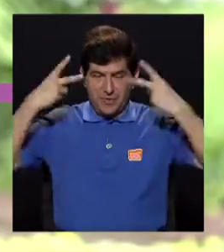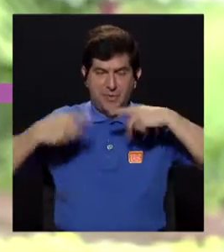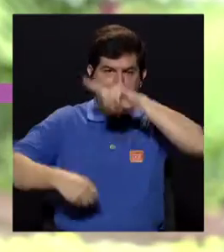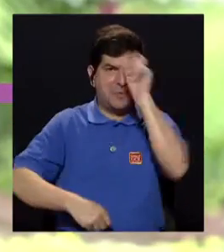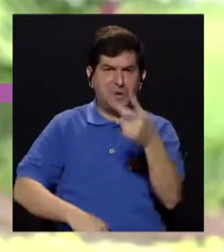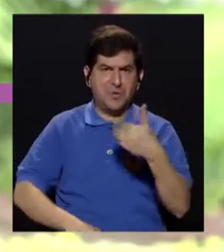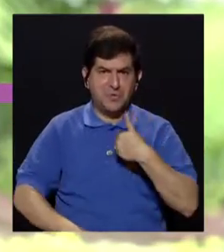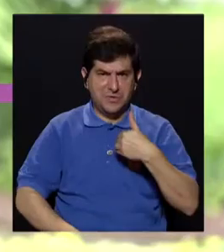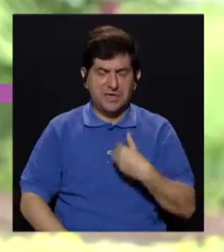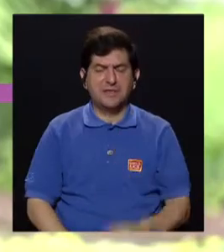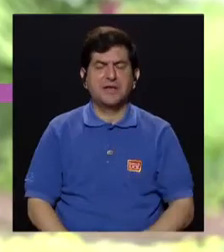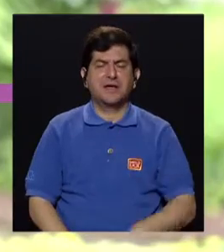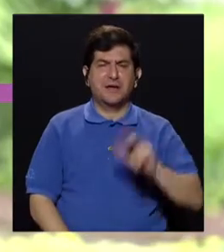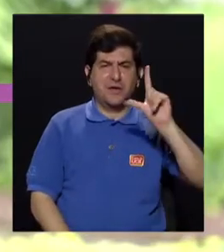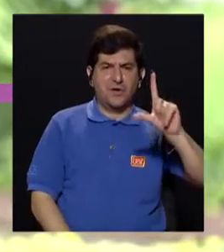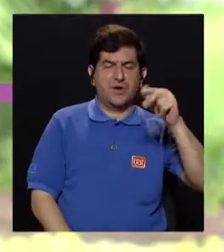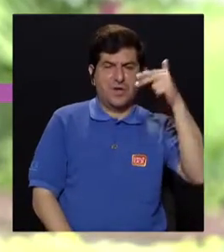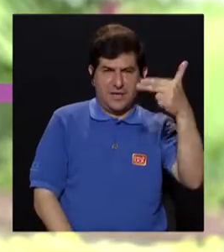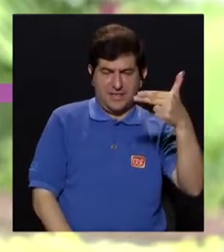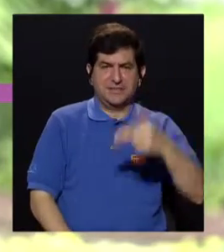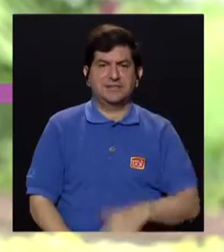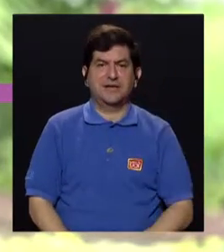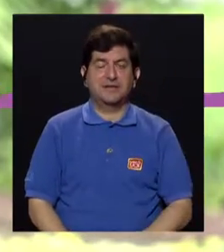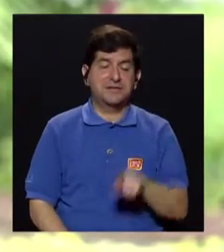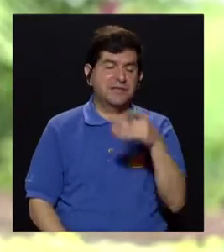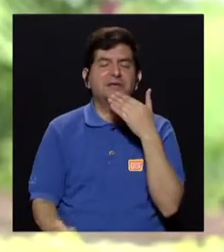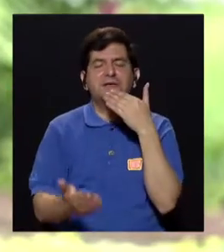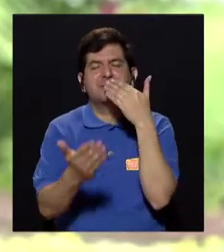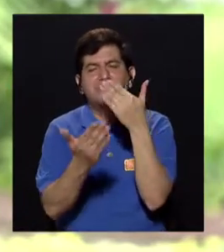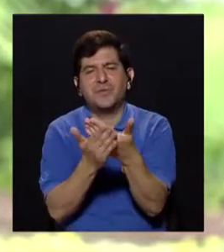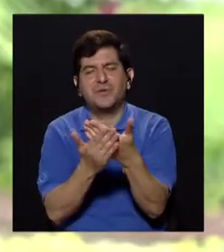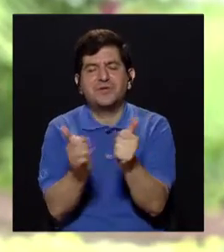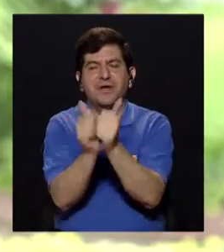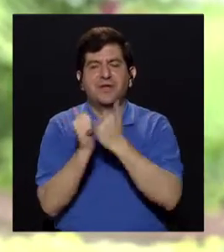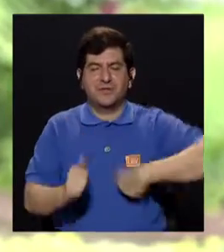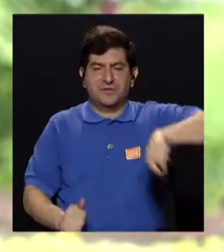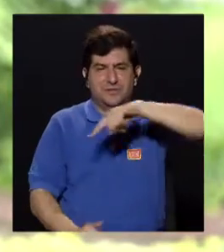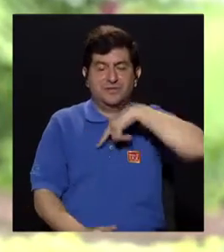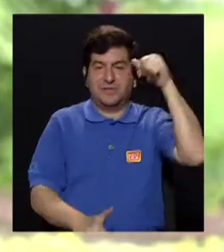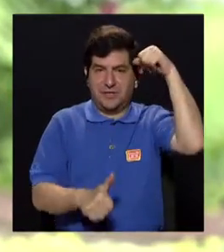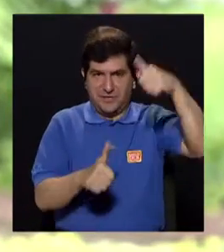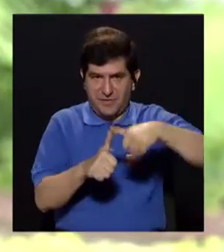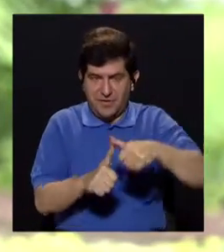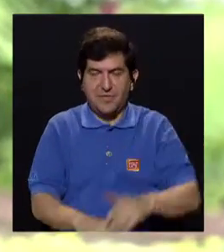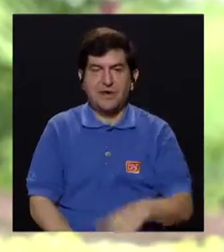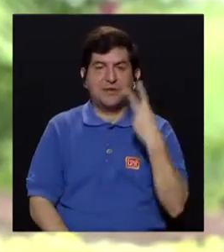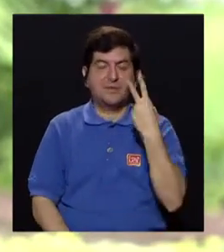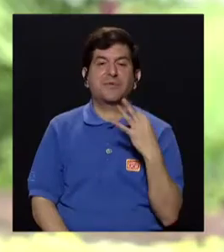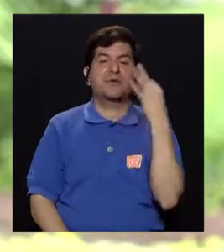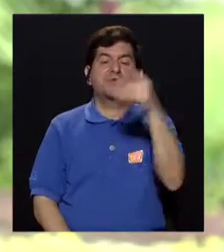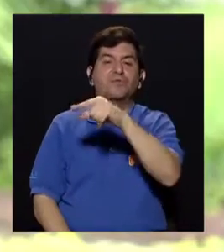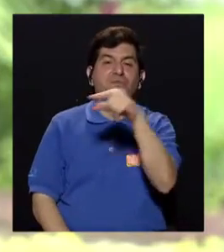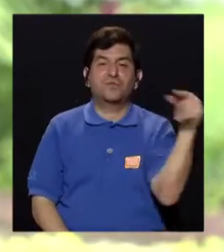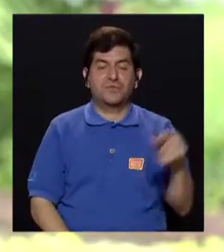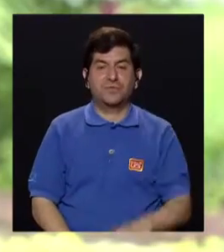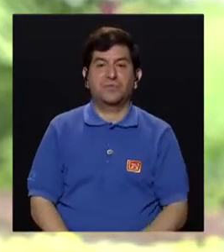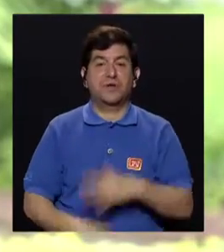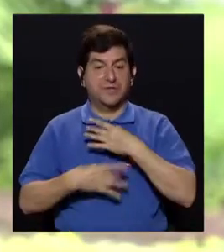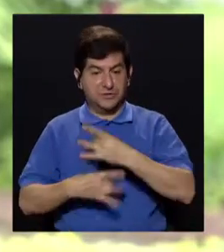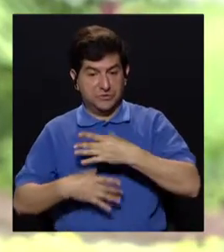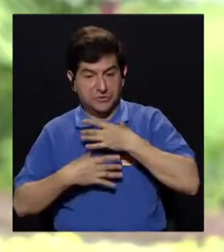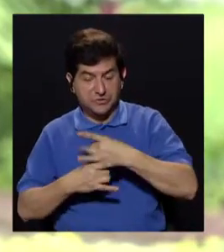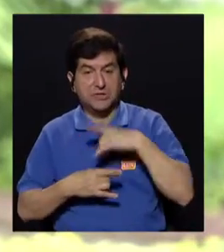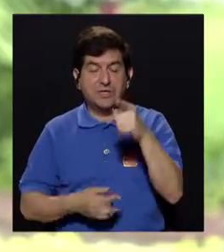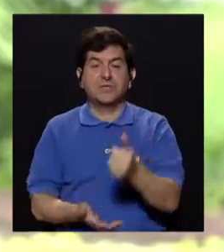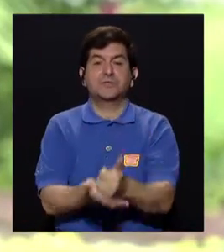específica con la nutricionista Ligia Chávez que muy gentilmente nos acompañó. Recuerde también que nos vemos la próxima semana y que nos